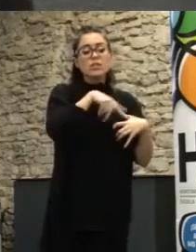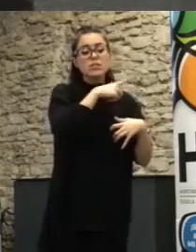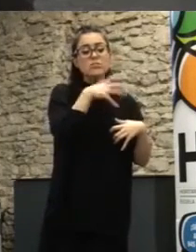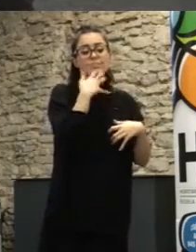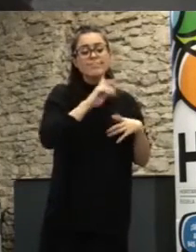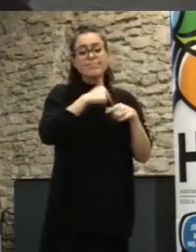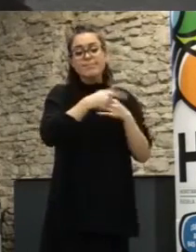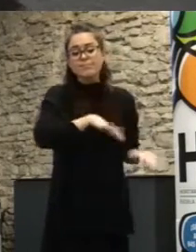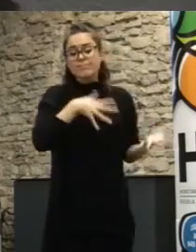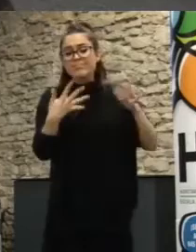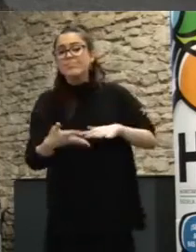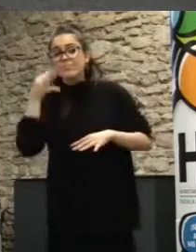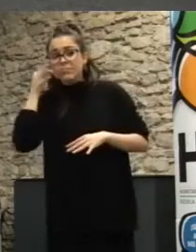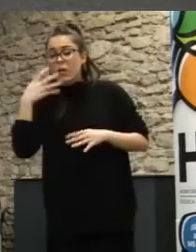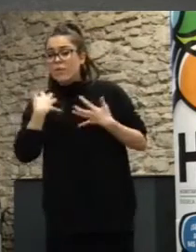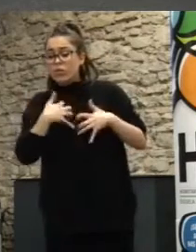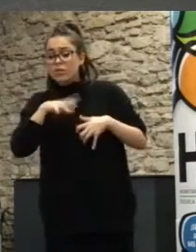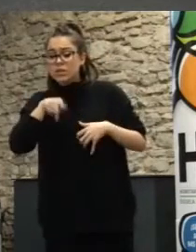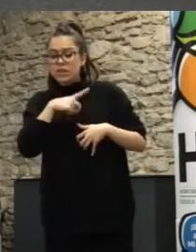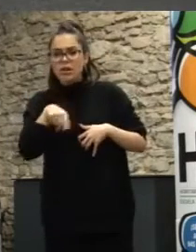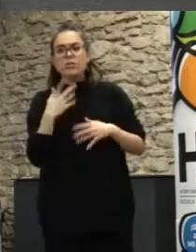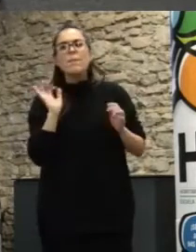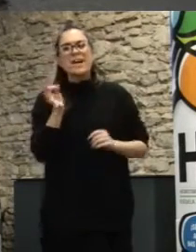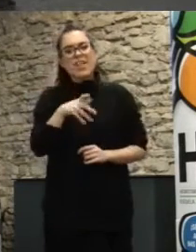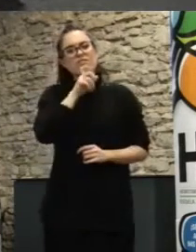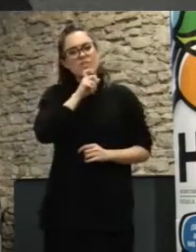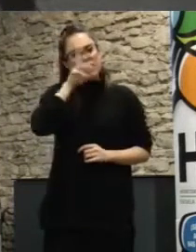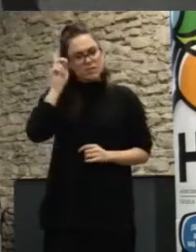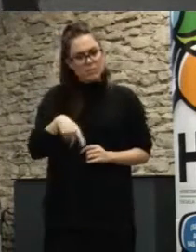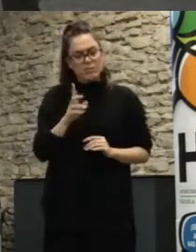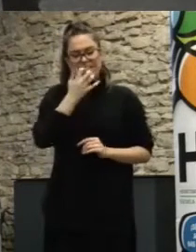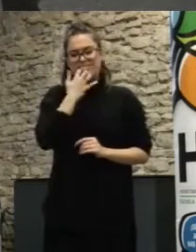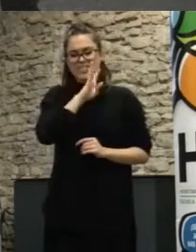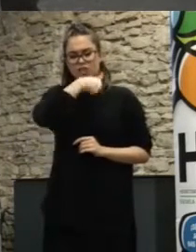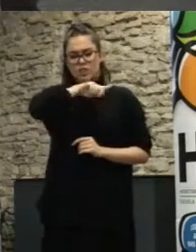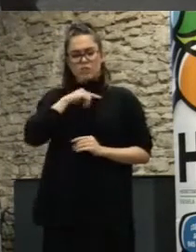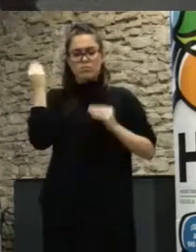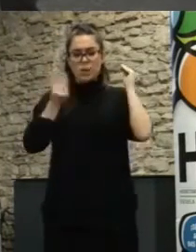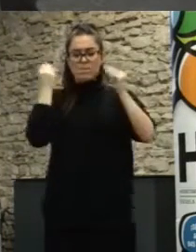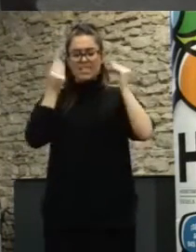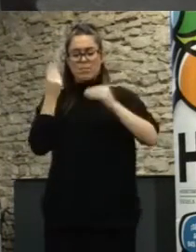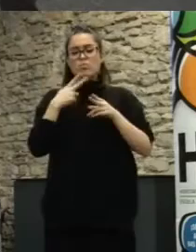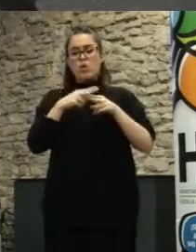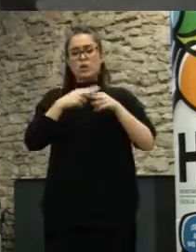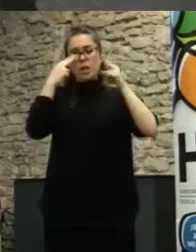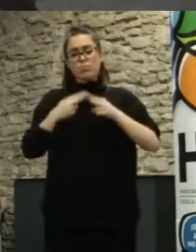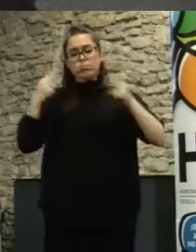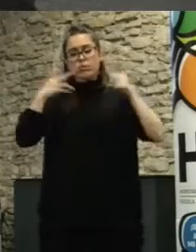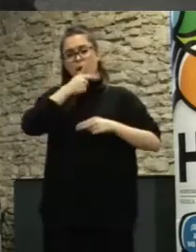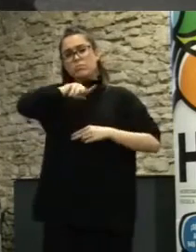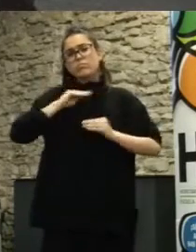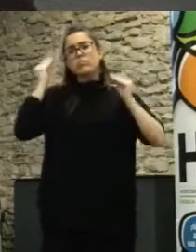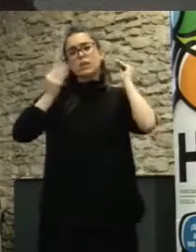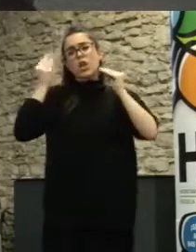tiene su complejidad no vale para todo pero sí que si pensamos en muchas de las políticas públicas que hacemos pues a lo mejor convendría